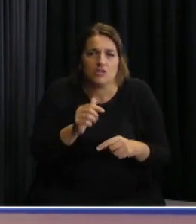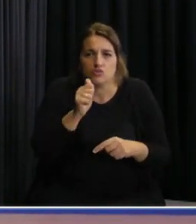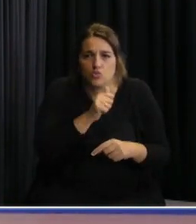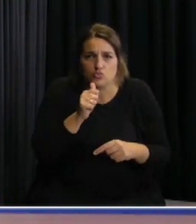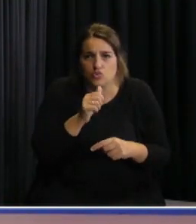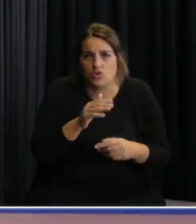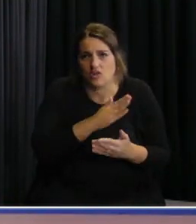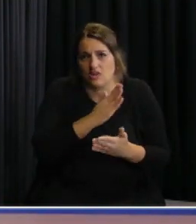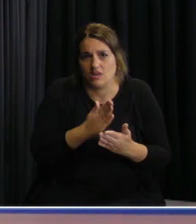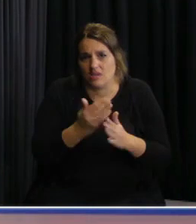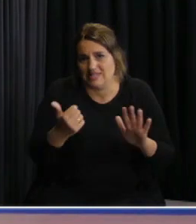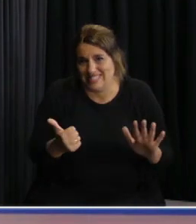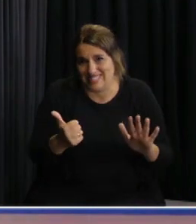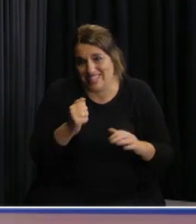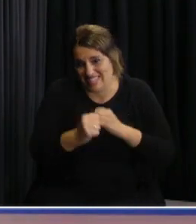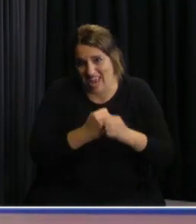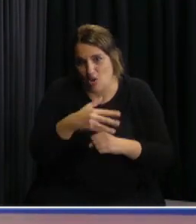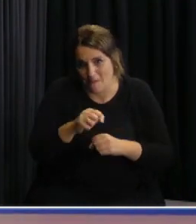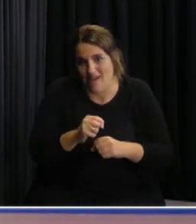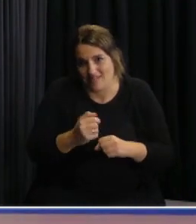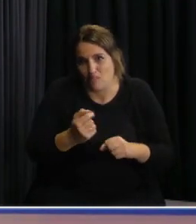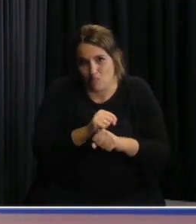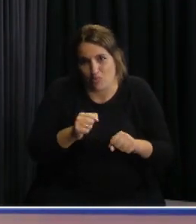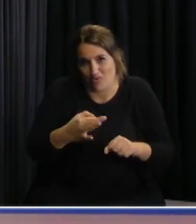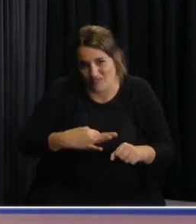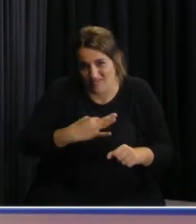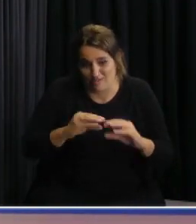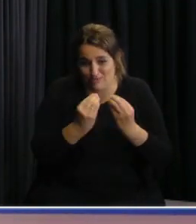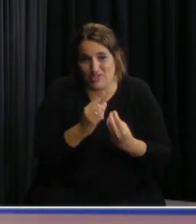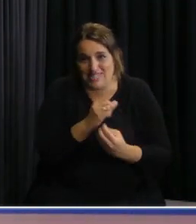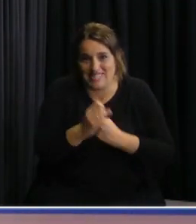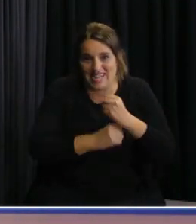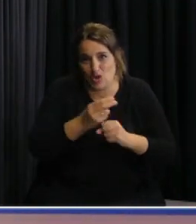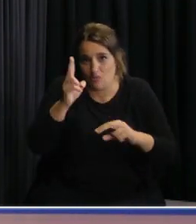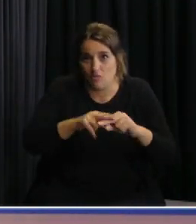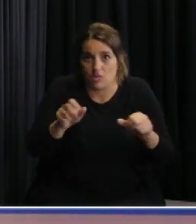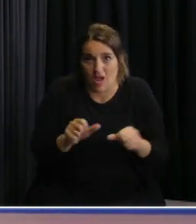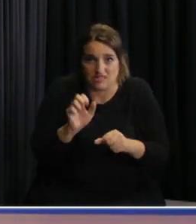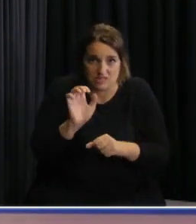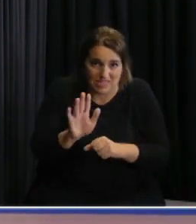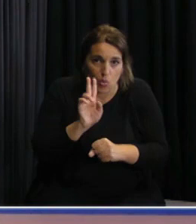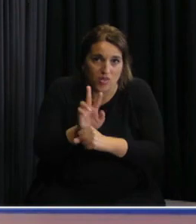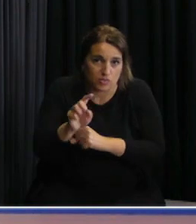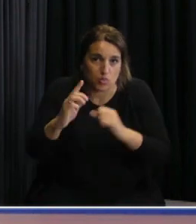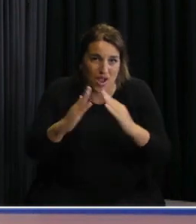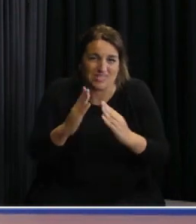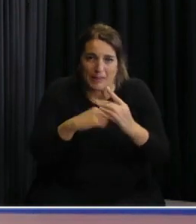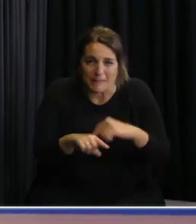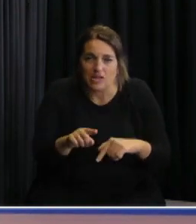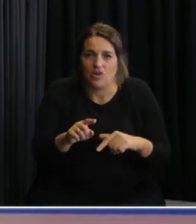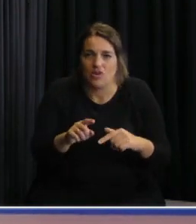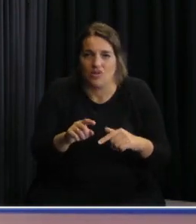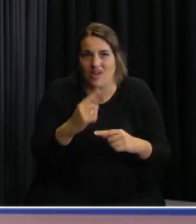años los mejores 6 años de vida no todo el mundo lo puede hacer pero cuando uno recorre centros de estas